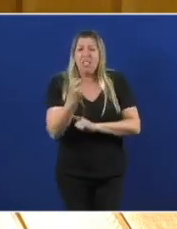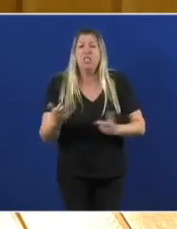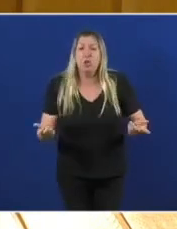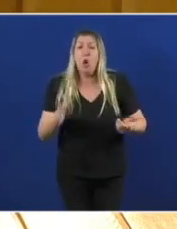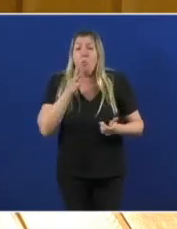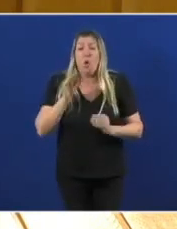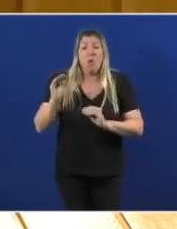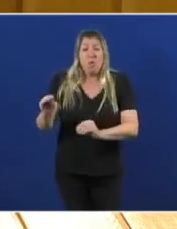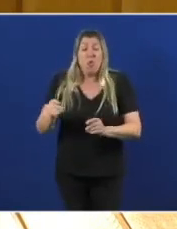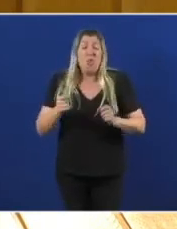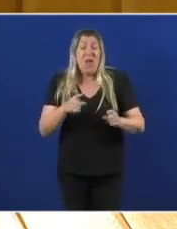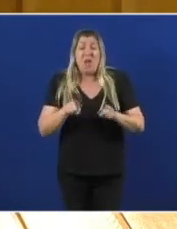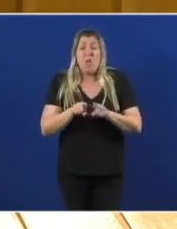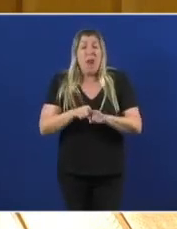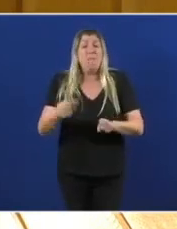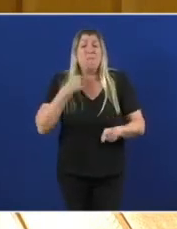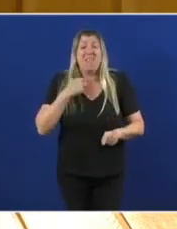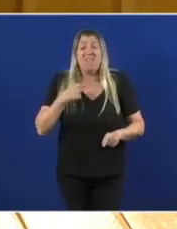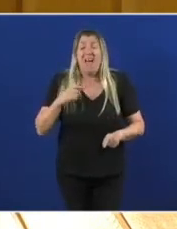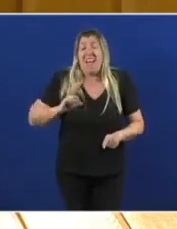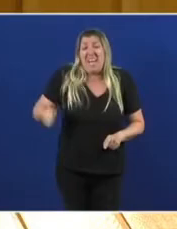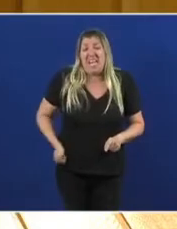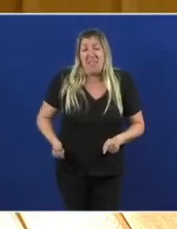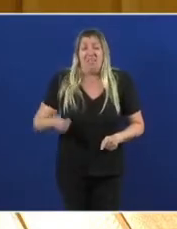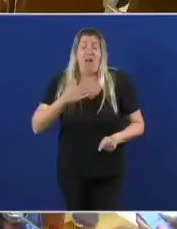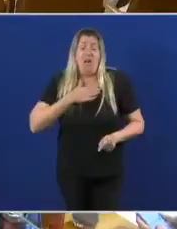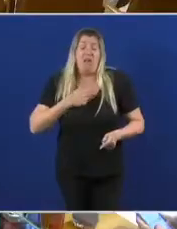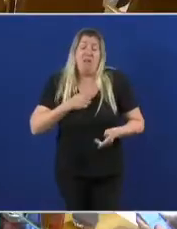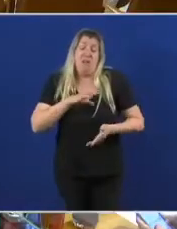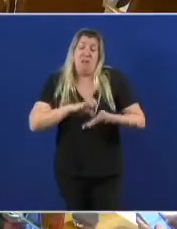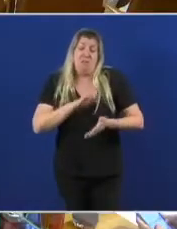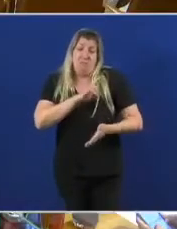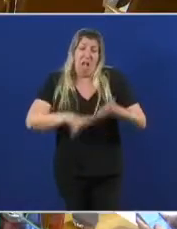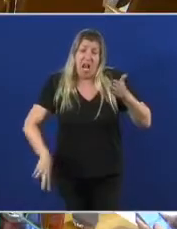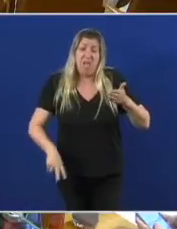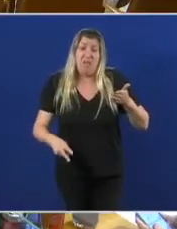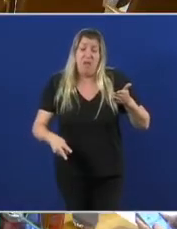maior riqueza que temos como pobo. Que triste esa ardanza señor Feijón.